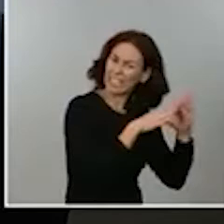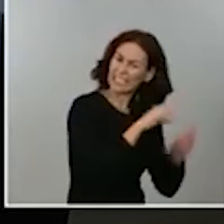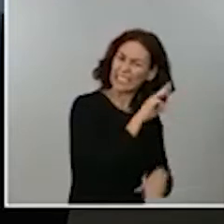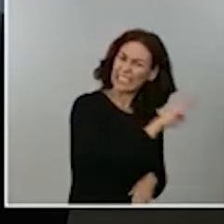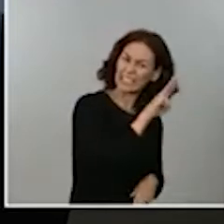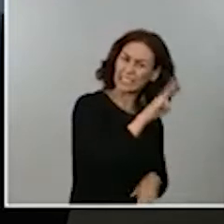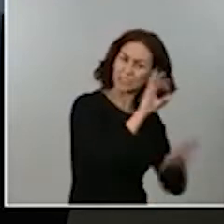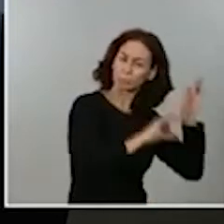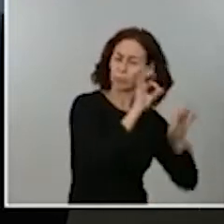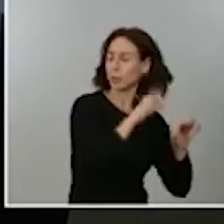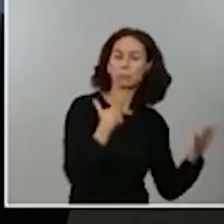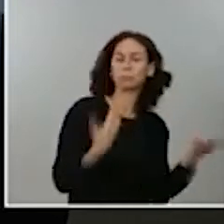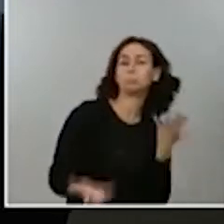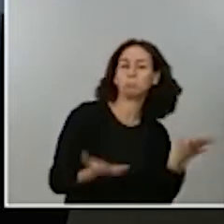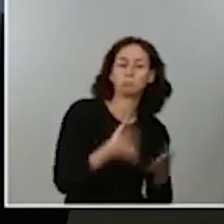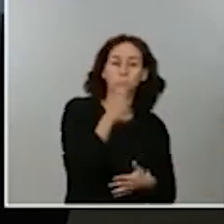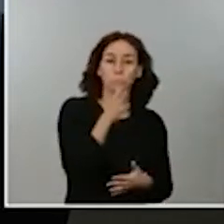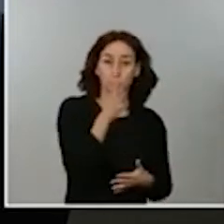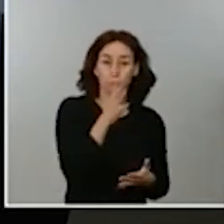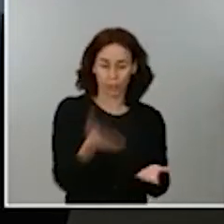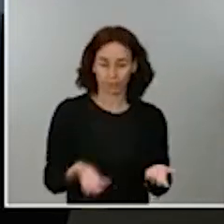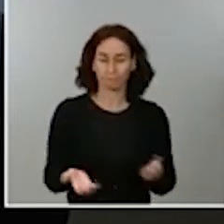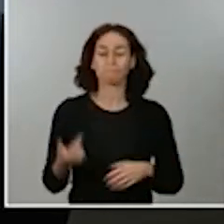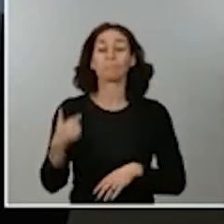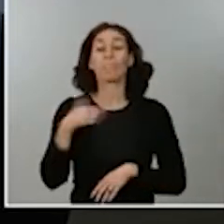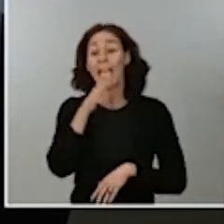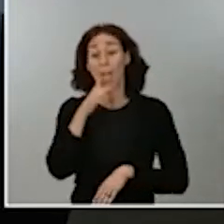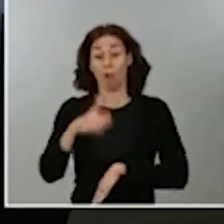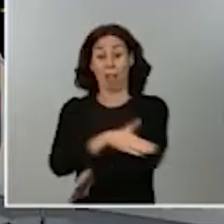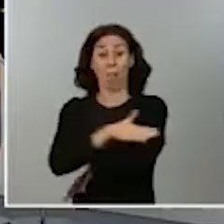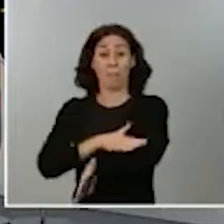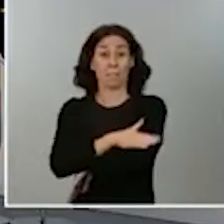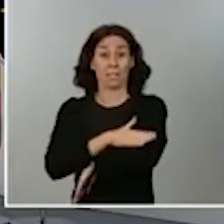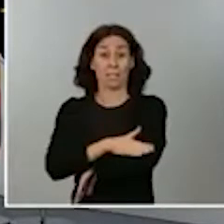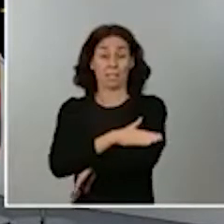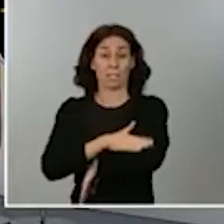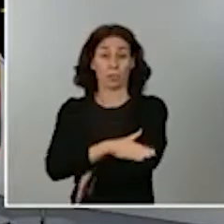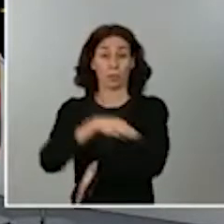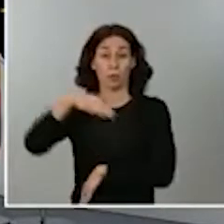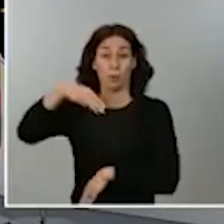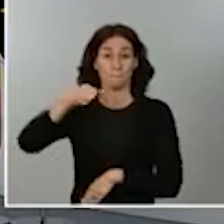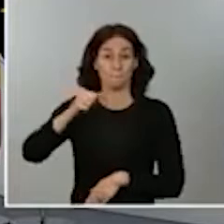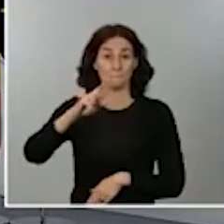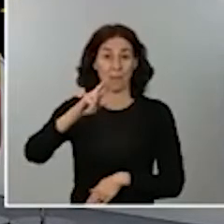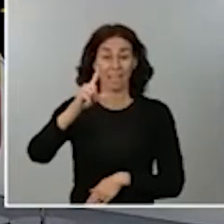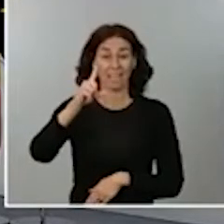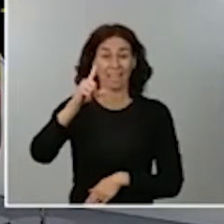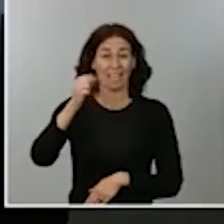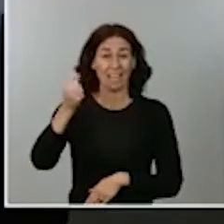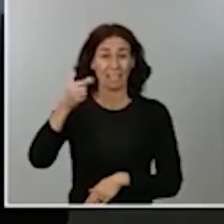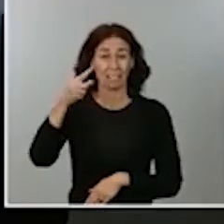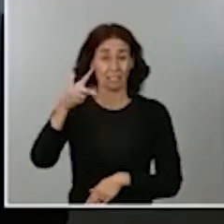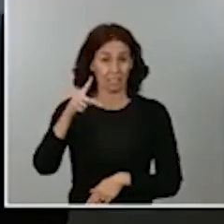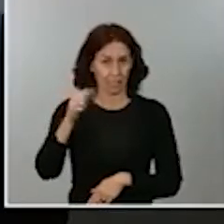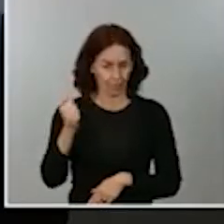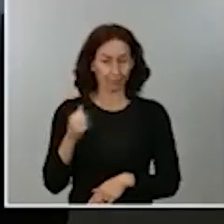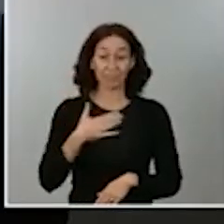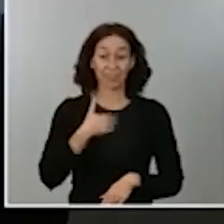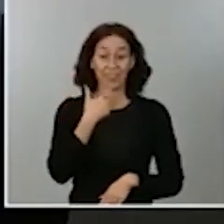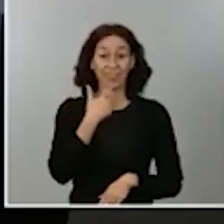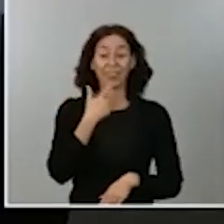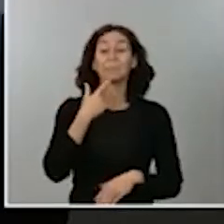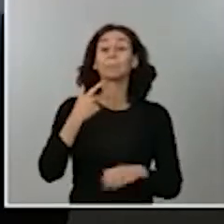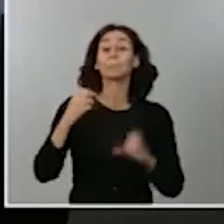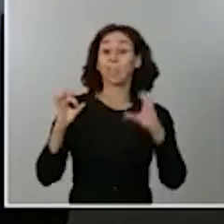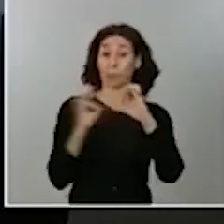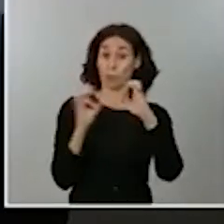Marlaska, cambiando de tema, pero bueno, creo que es de actualidad, la próxima semana Ciudadanos va a llevar al Pleno, al Pleno del Congreso,